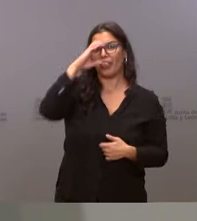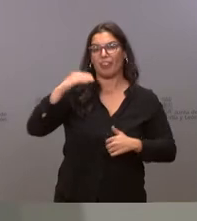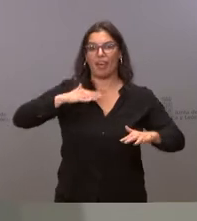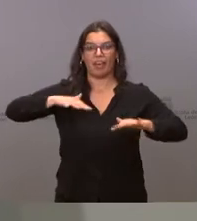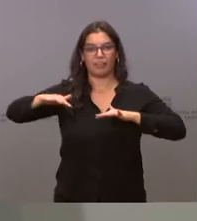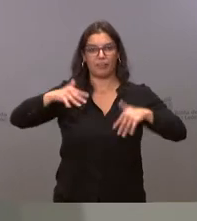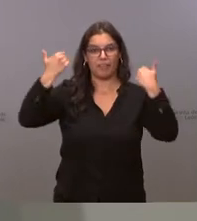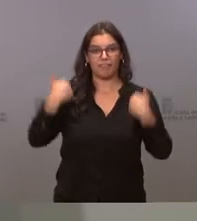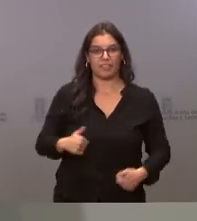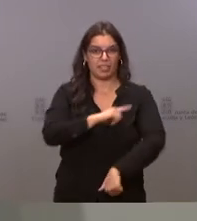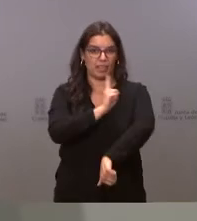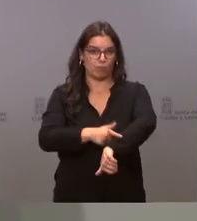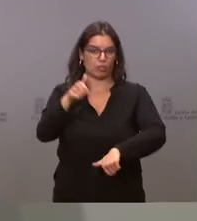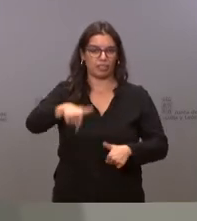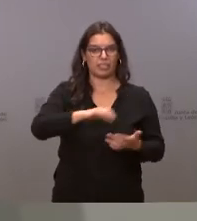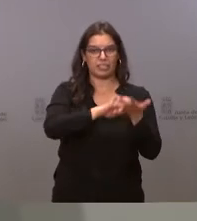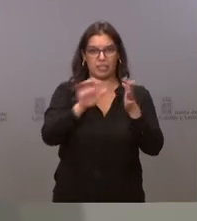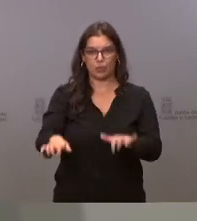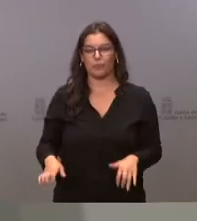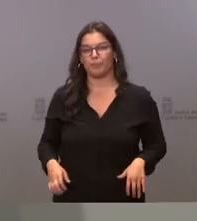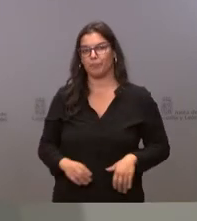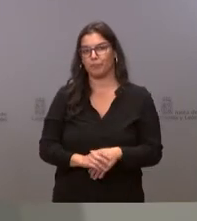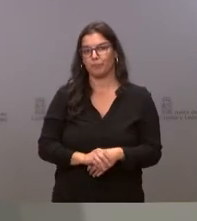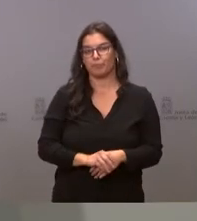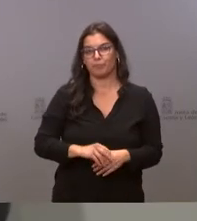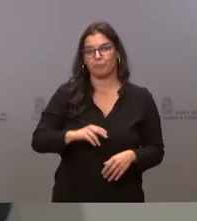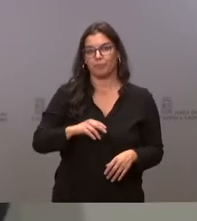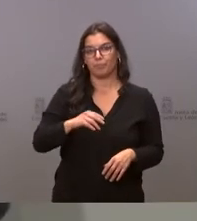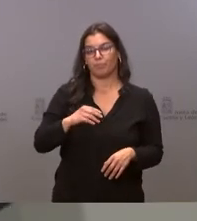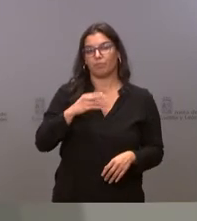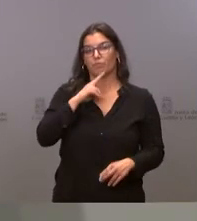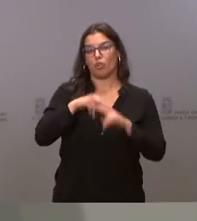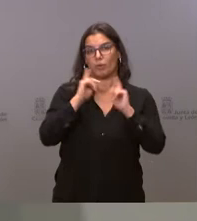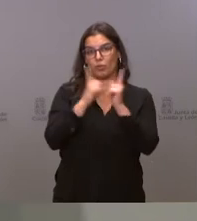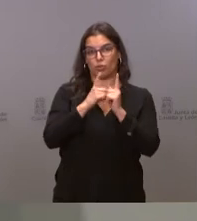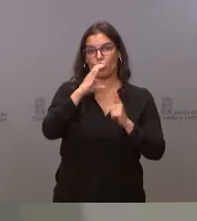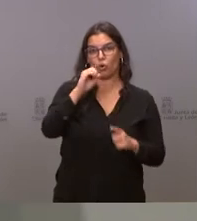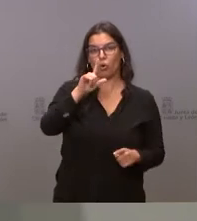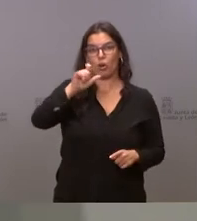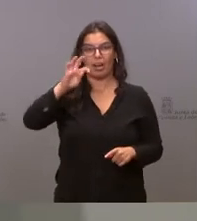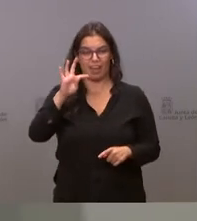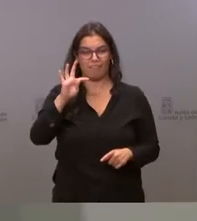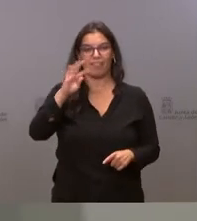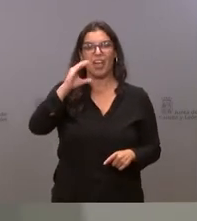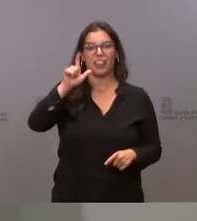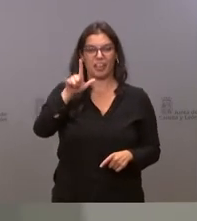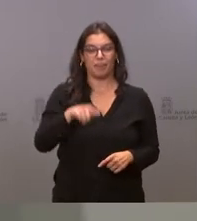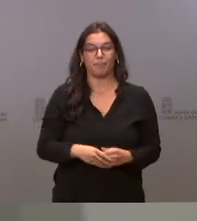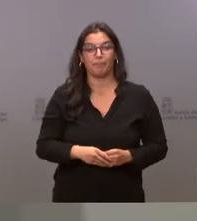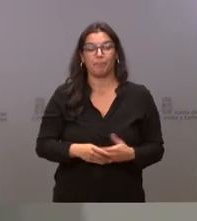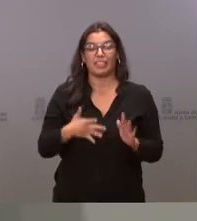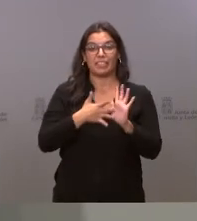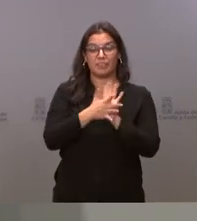del Deporte de Castilla y León, conocido como COLEF-CIL. Se trata